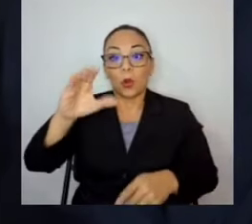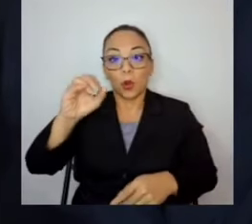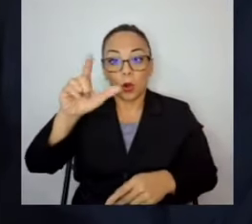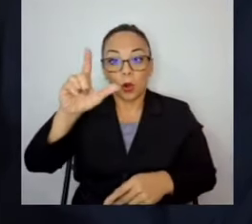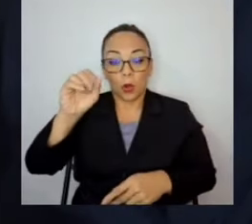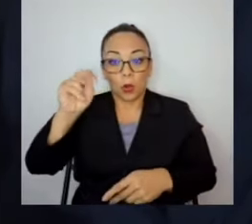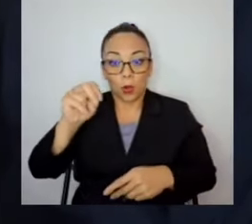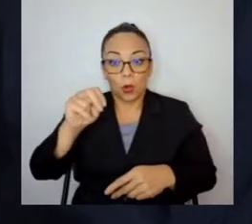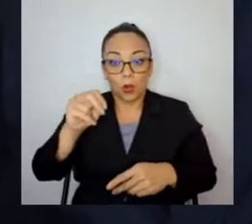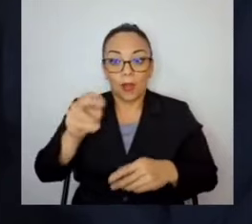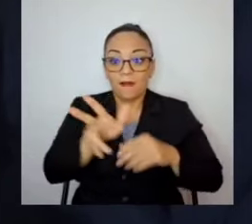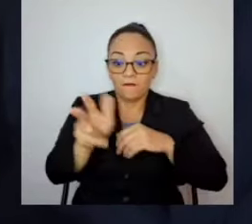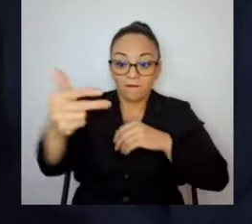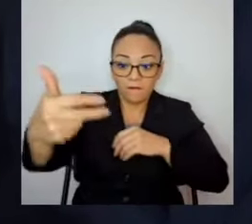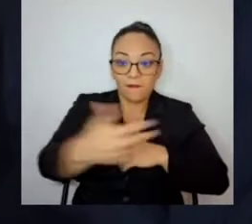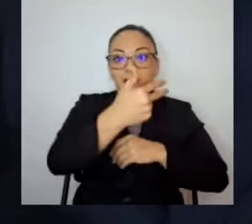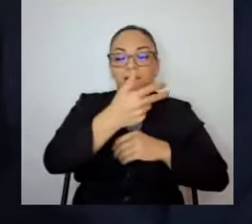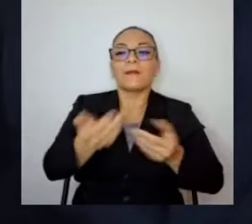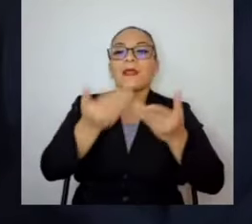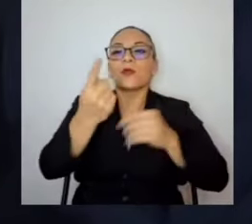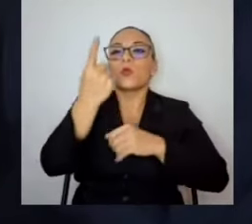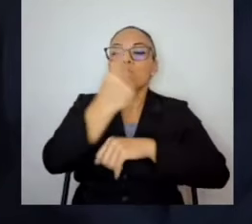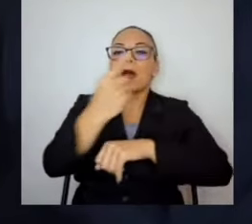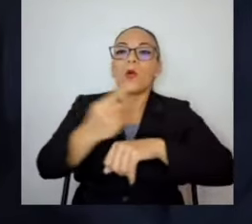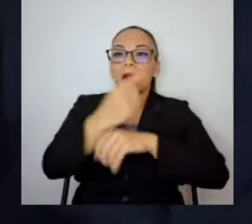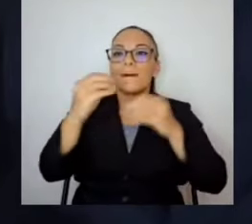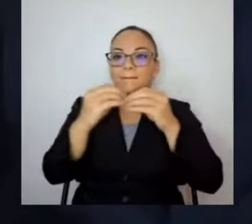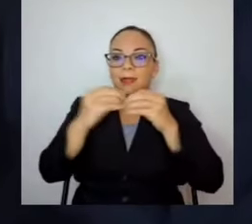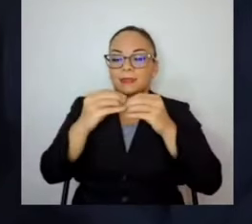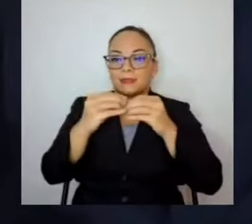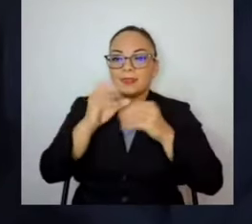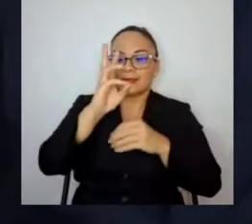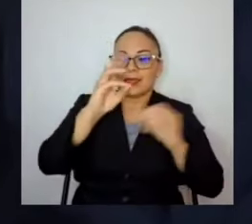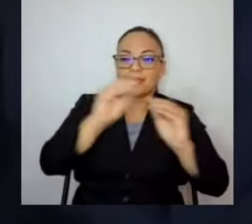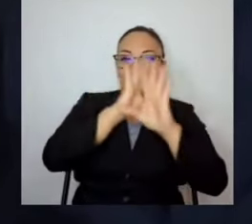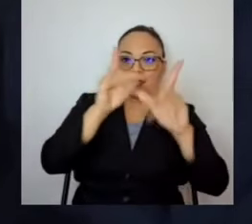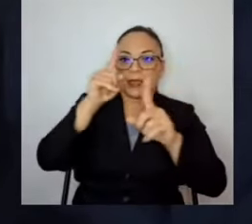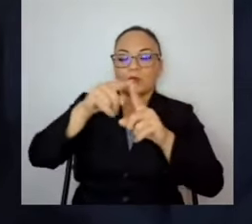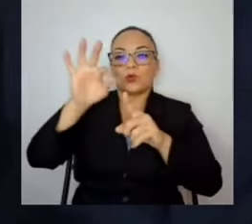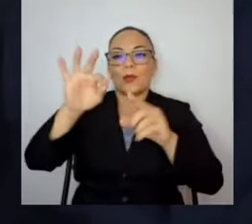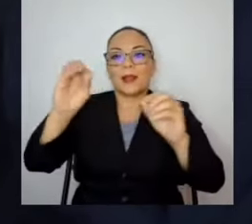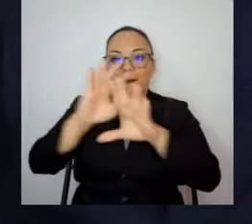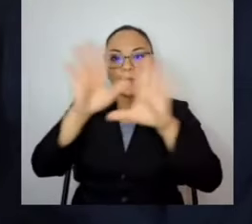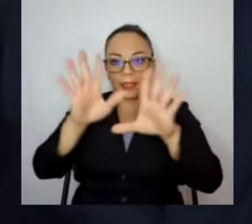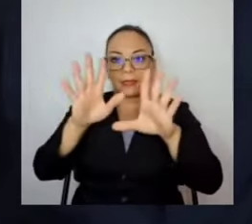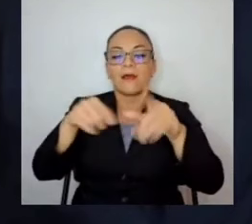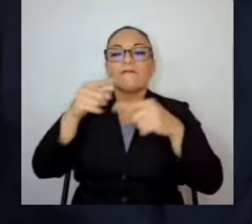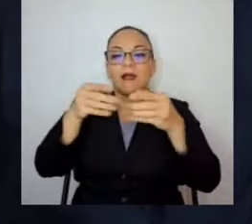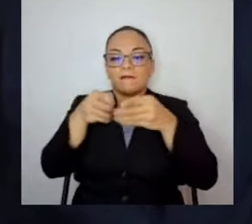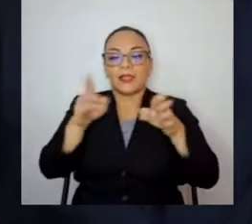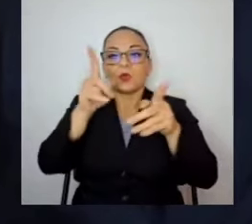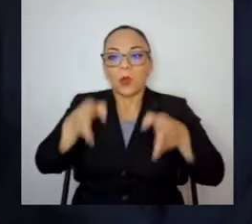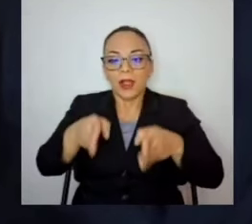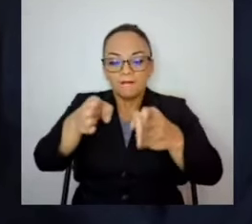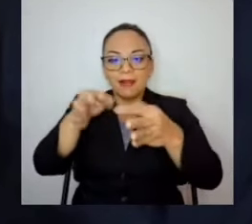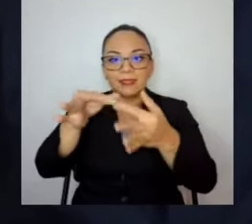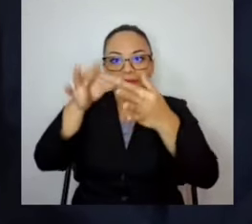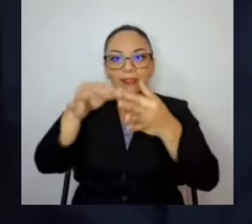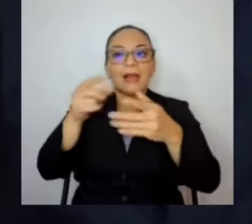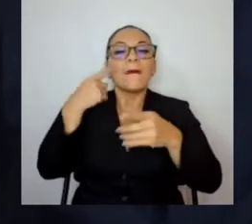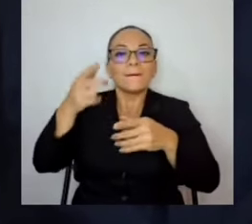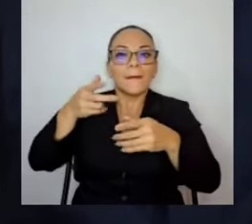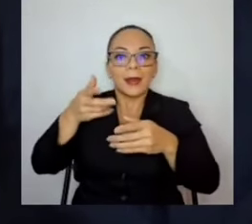y le va a dar una hora más, esto es entre 6 de la mañana y 9 de la mañana. El lunes